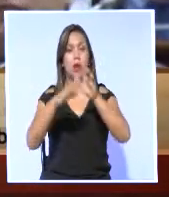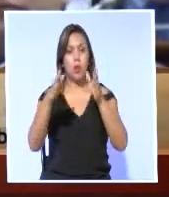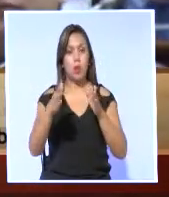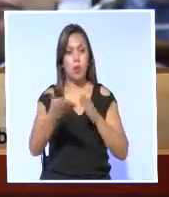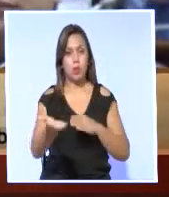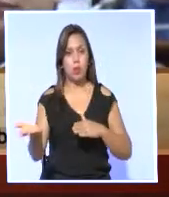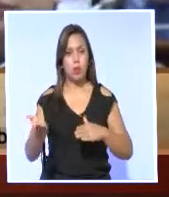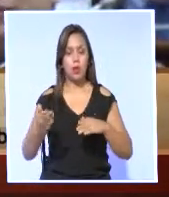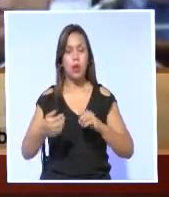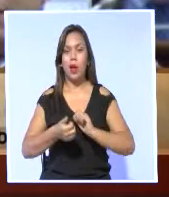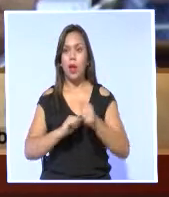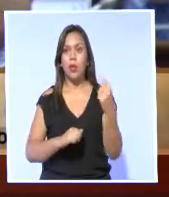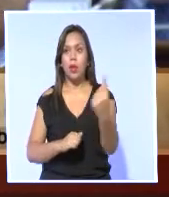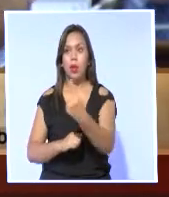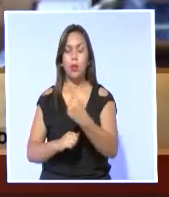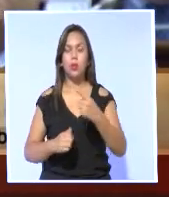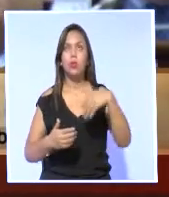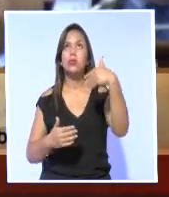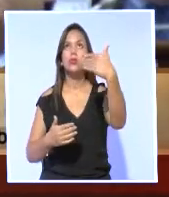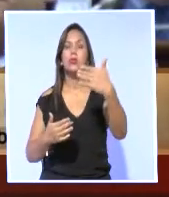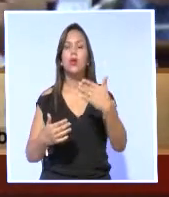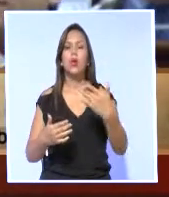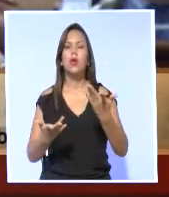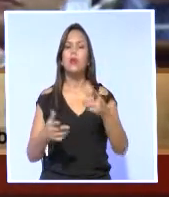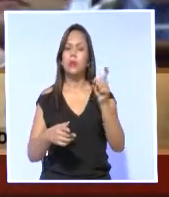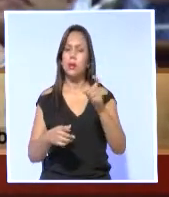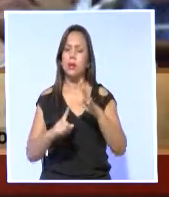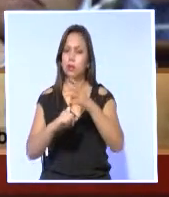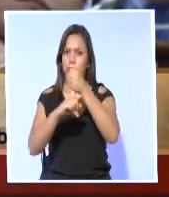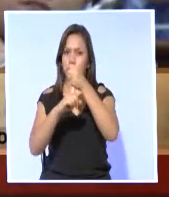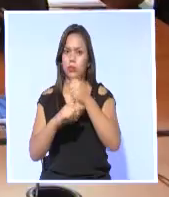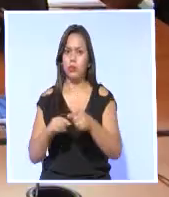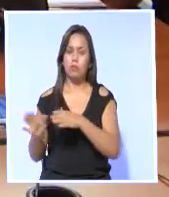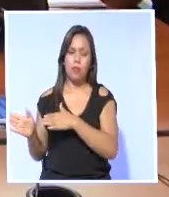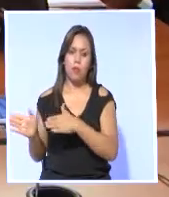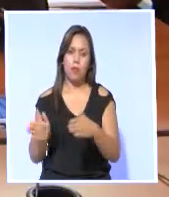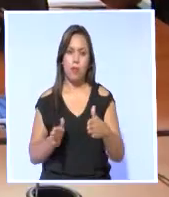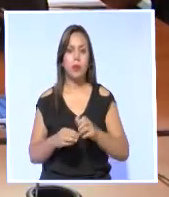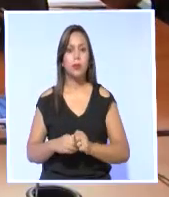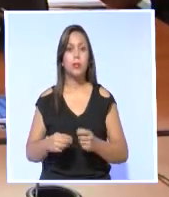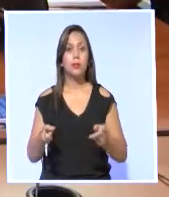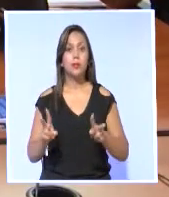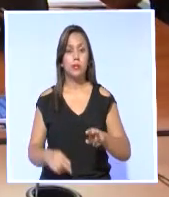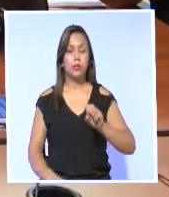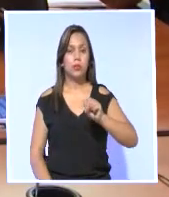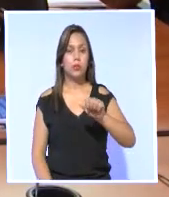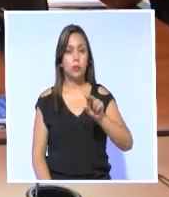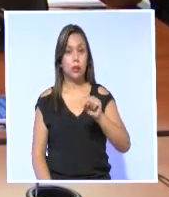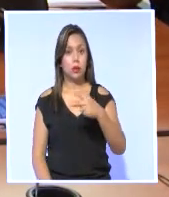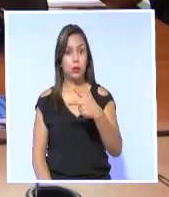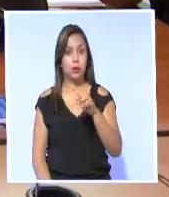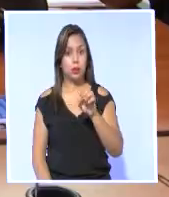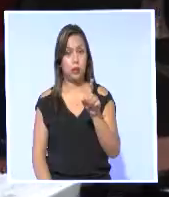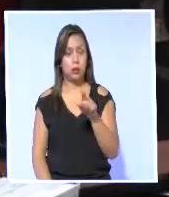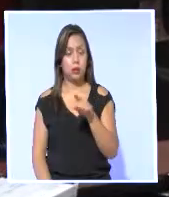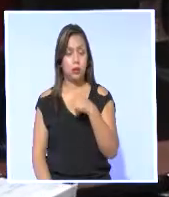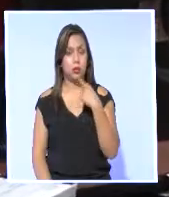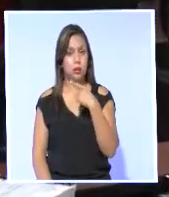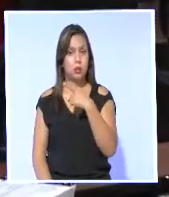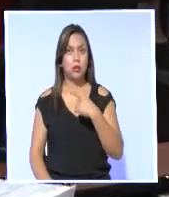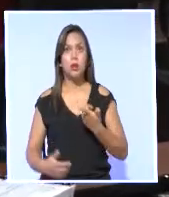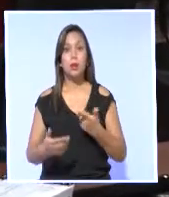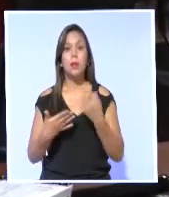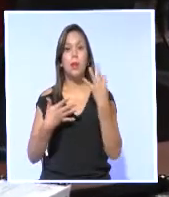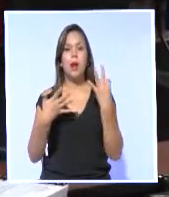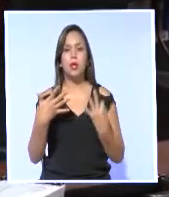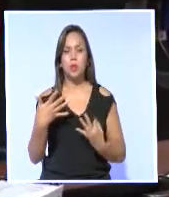resuelva su futuro con cierta preparación. Mientras que Montgomery Sánchez planteó que es necesario el incremento del